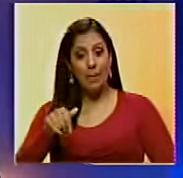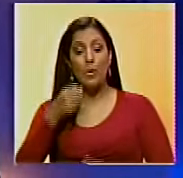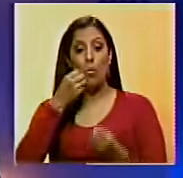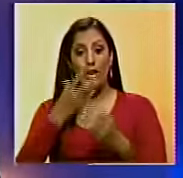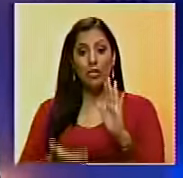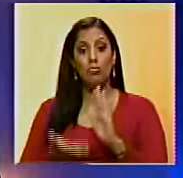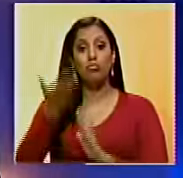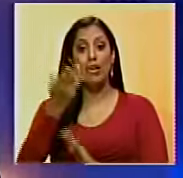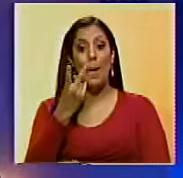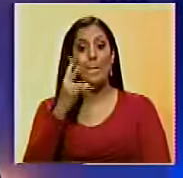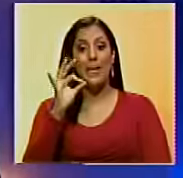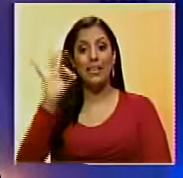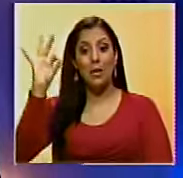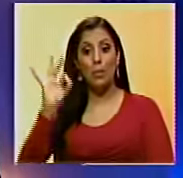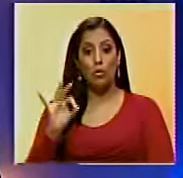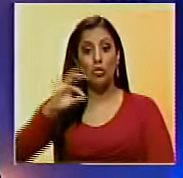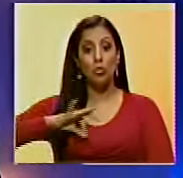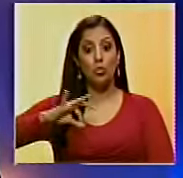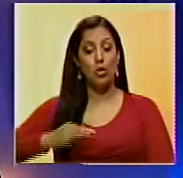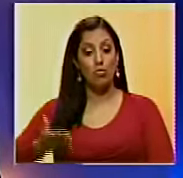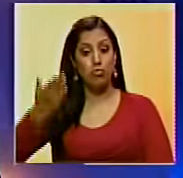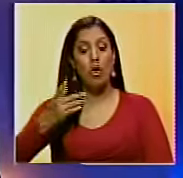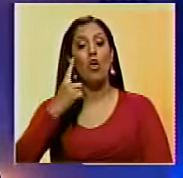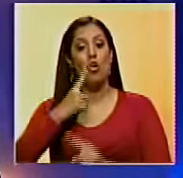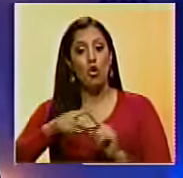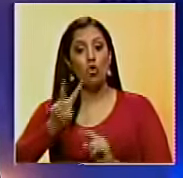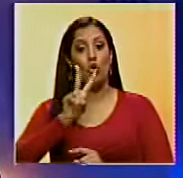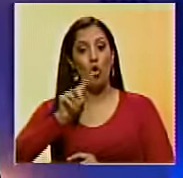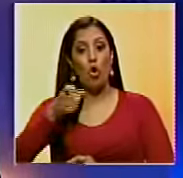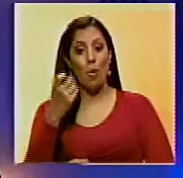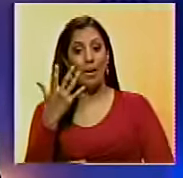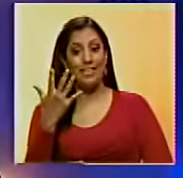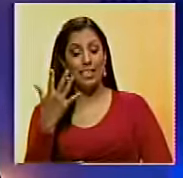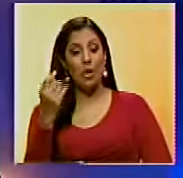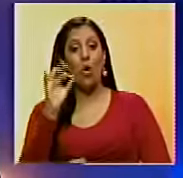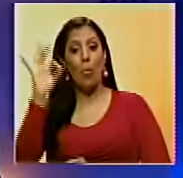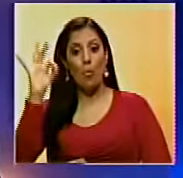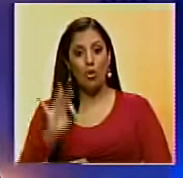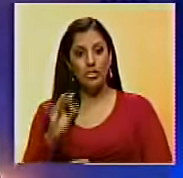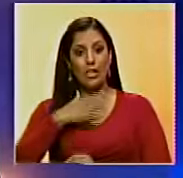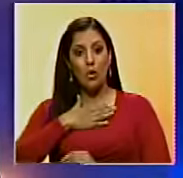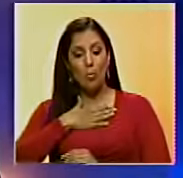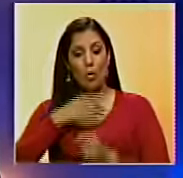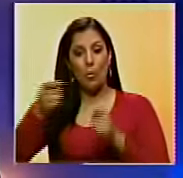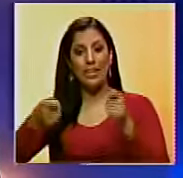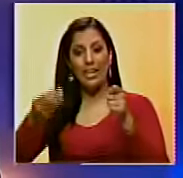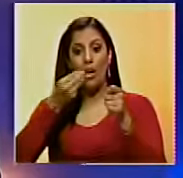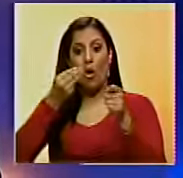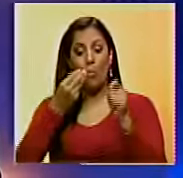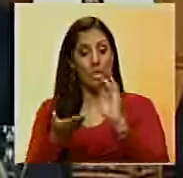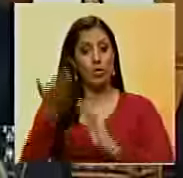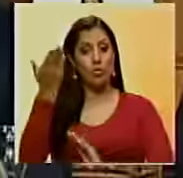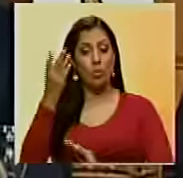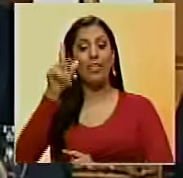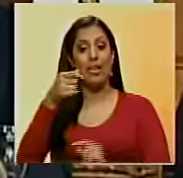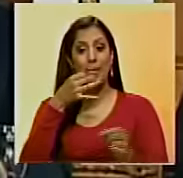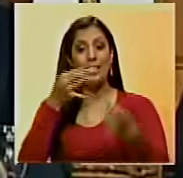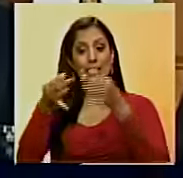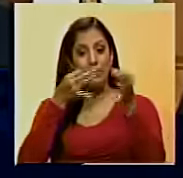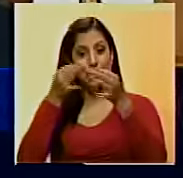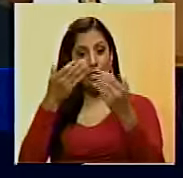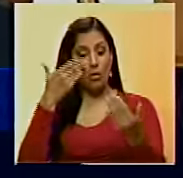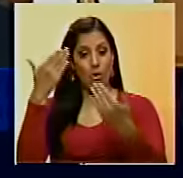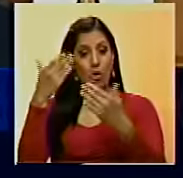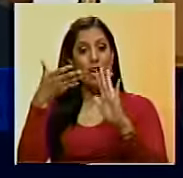decretó un aumento de 20% del salario mínimo y 2,5% en la base del cálculo del ticket de alimentación. Explicó el jefe de